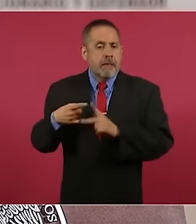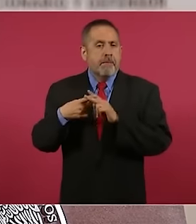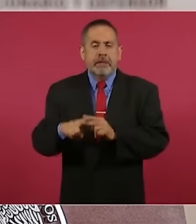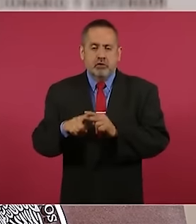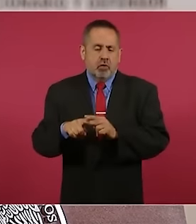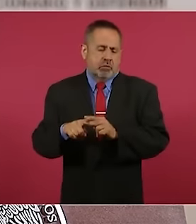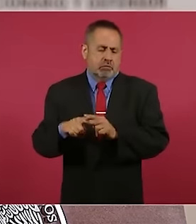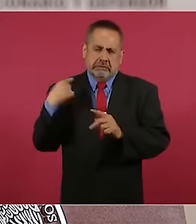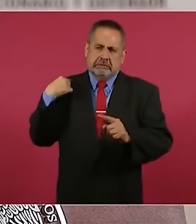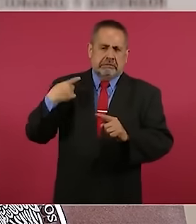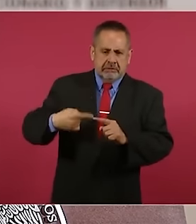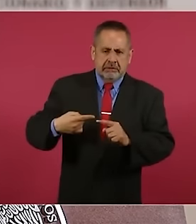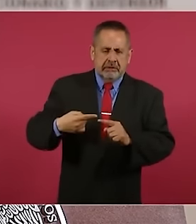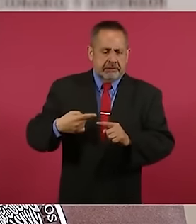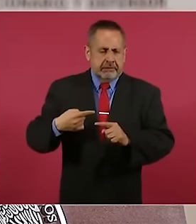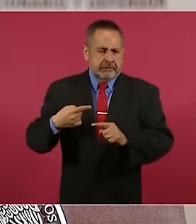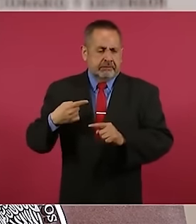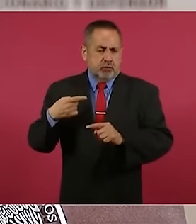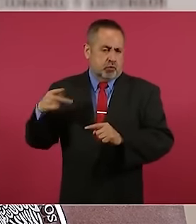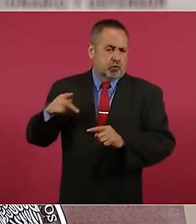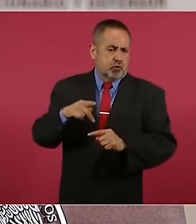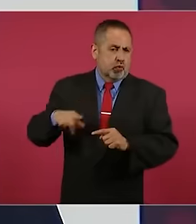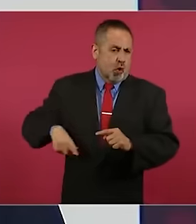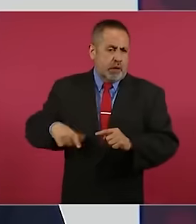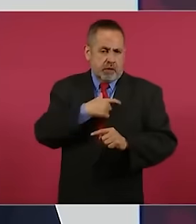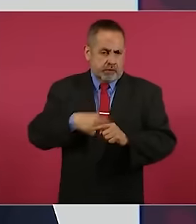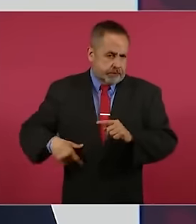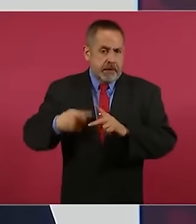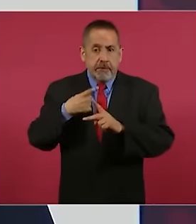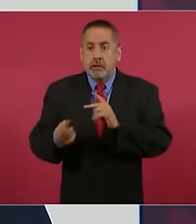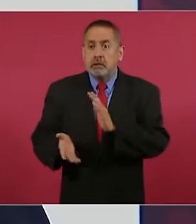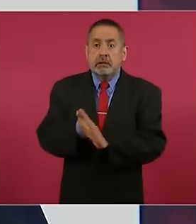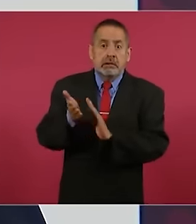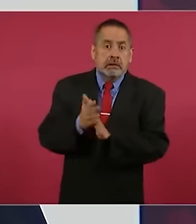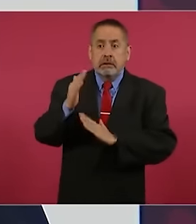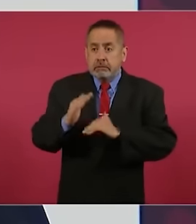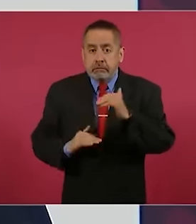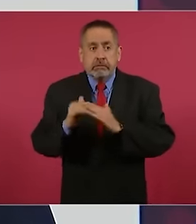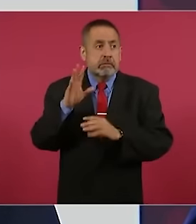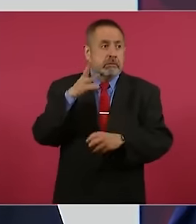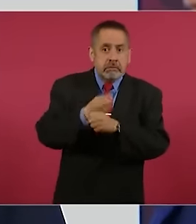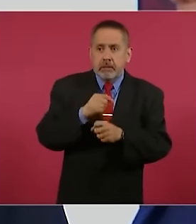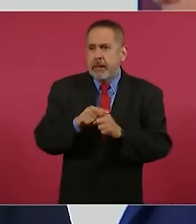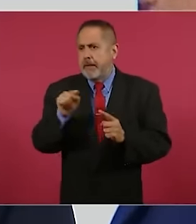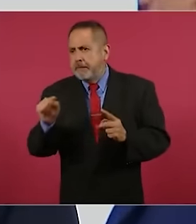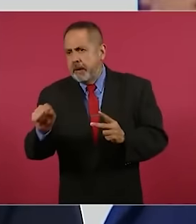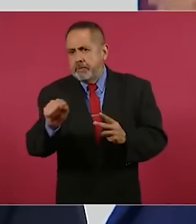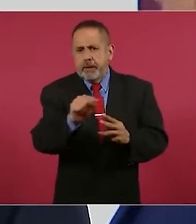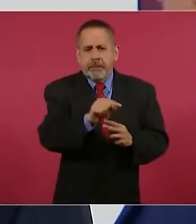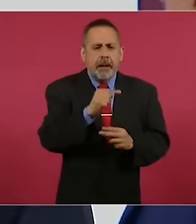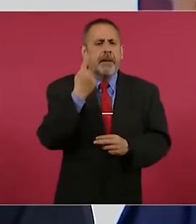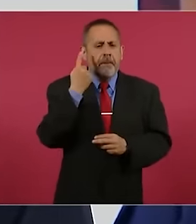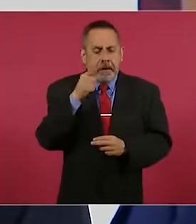en este periodo, en su gobierno, la construcción de proyectos prioritarios para garantizar el acceso